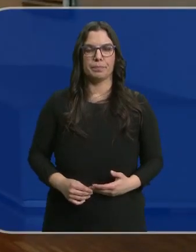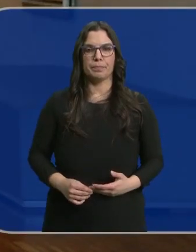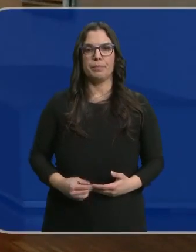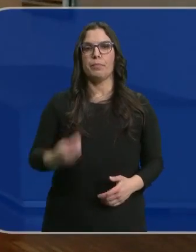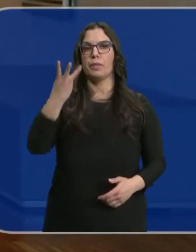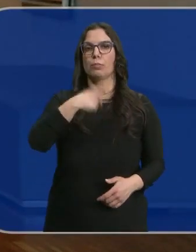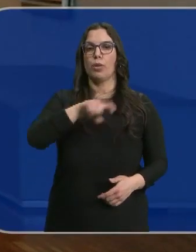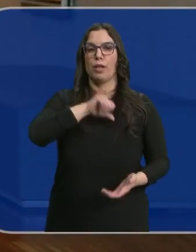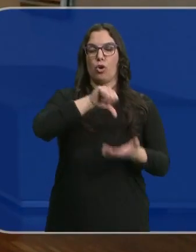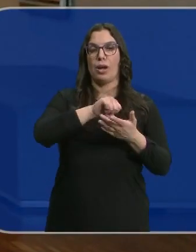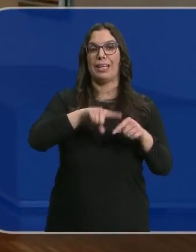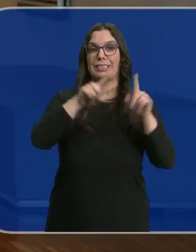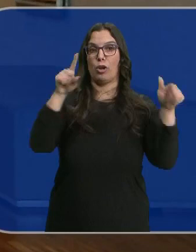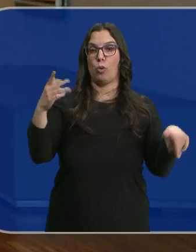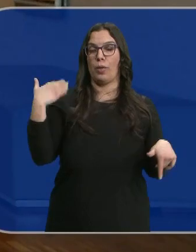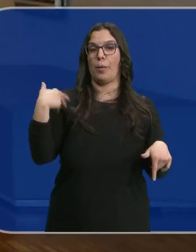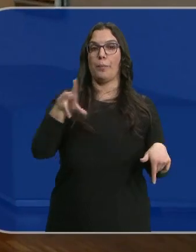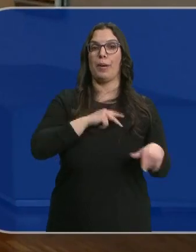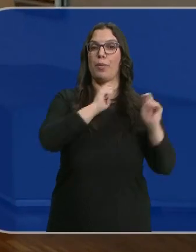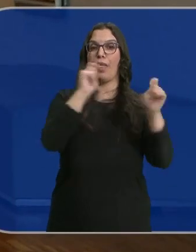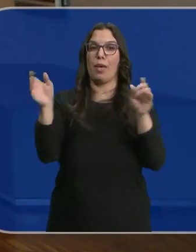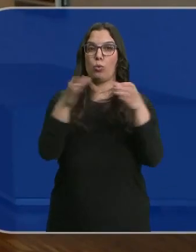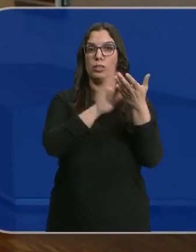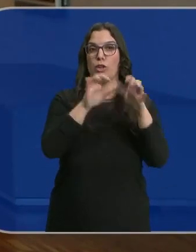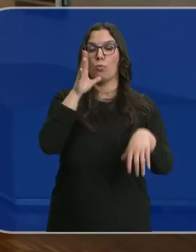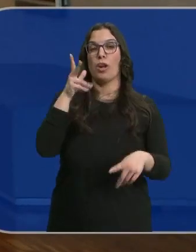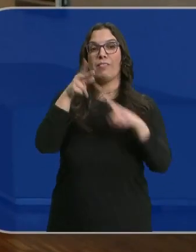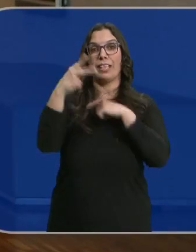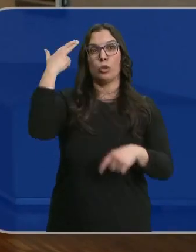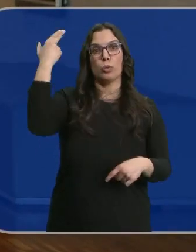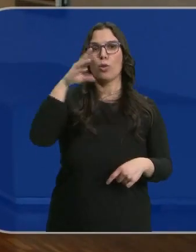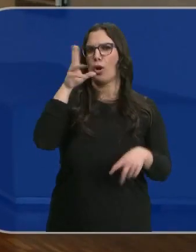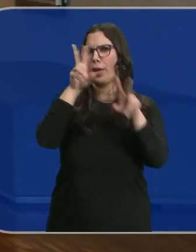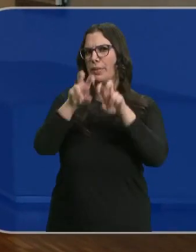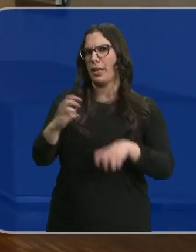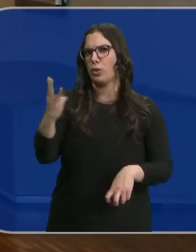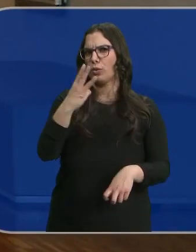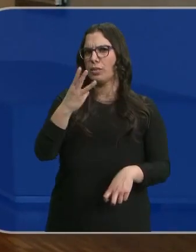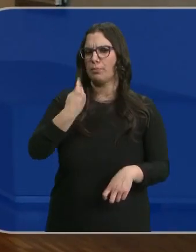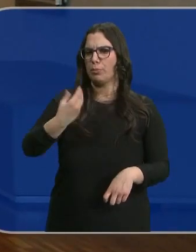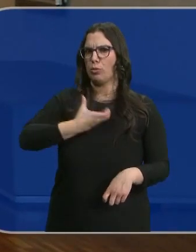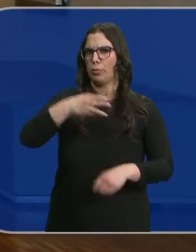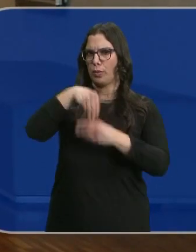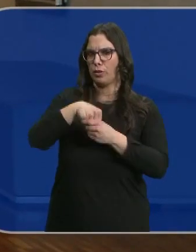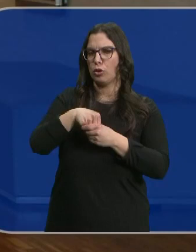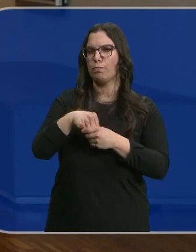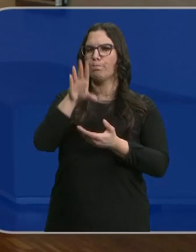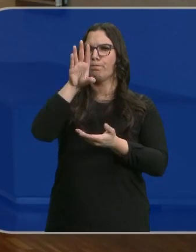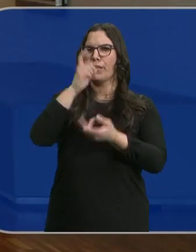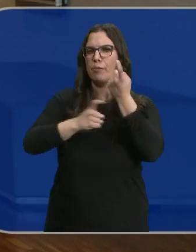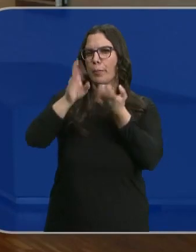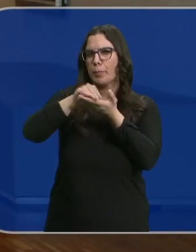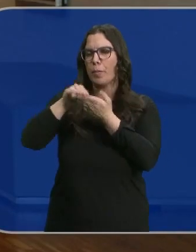Tres policías locales de Segovia que fueron condecorados por la Junta por evitar un suicidio están siendo ahora investigados por el consistorio. Se recaba